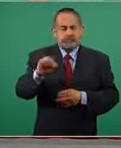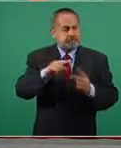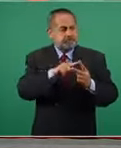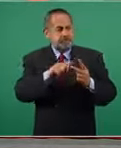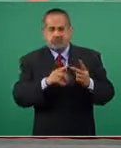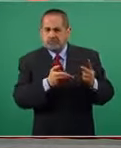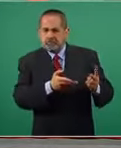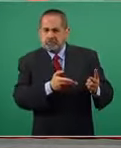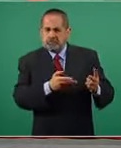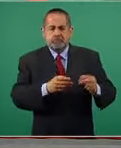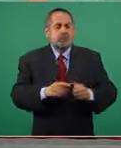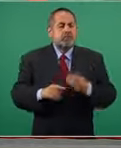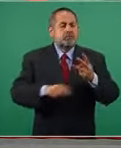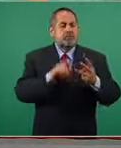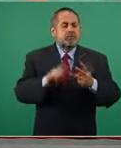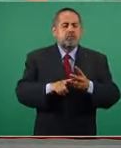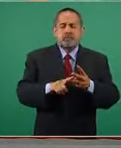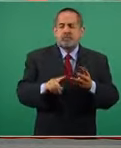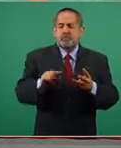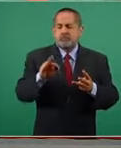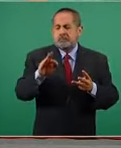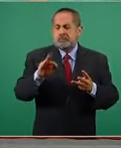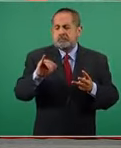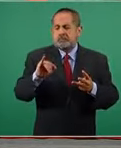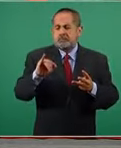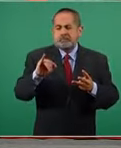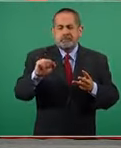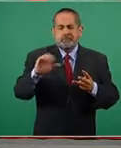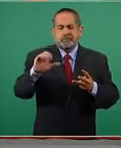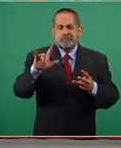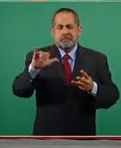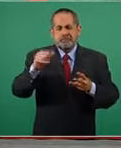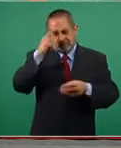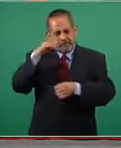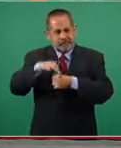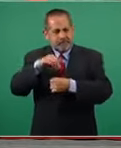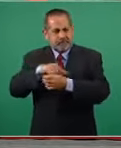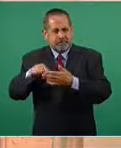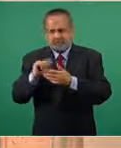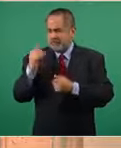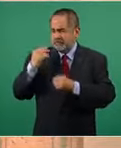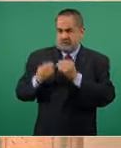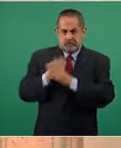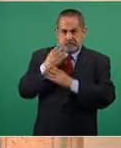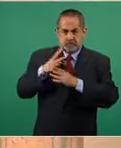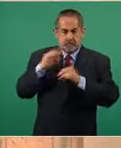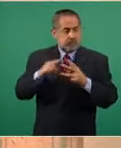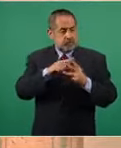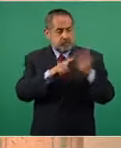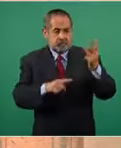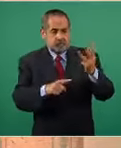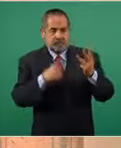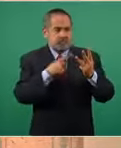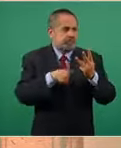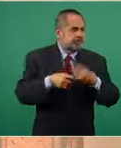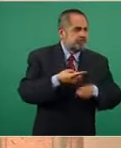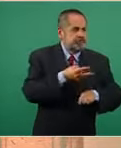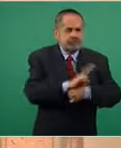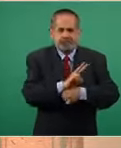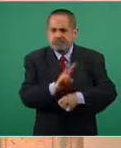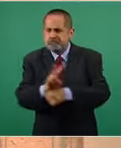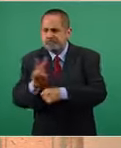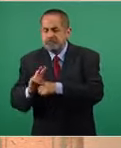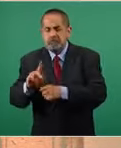y la Fiscalía Electoral recientemente creada para combatir delitos